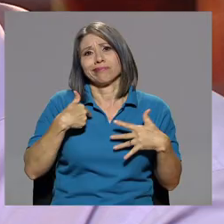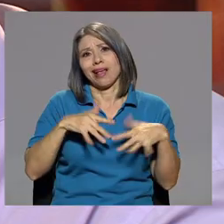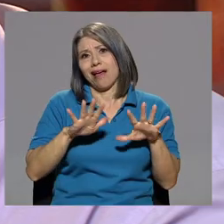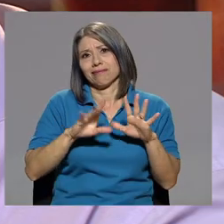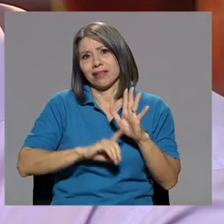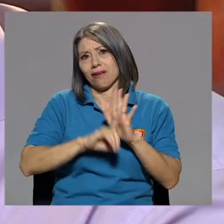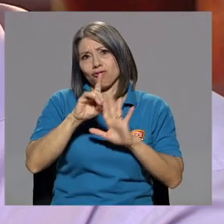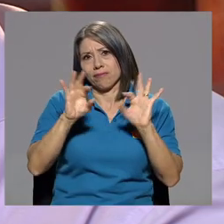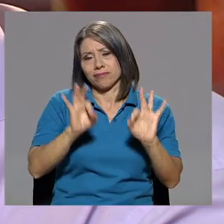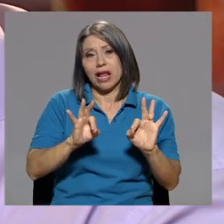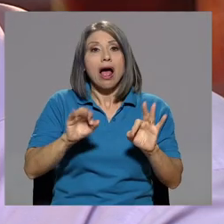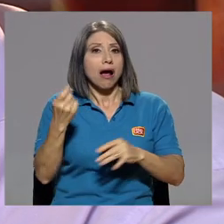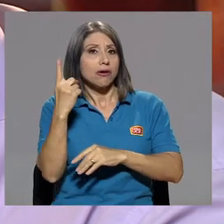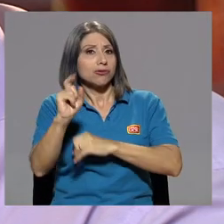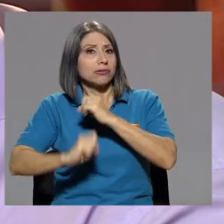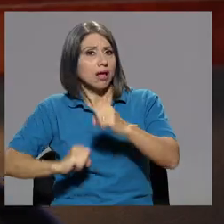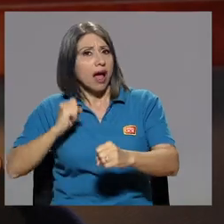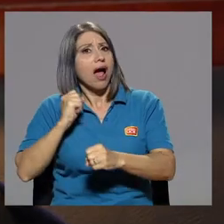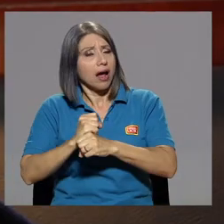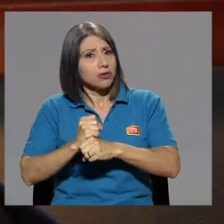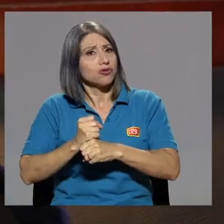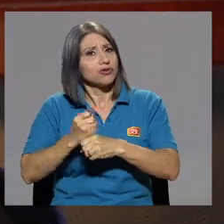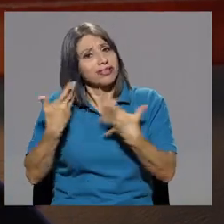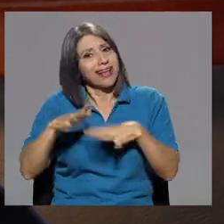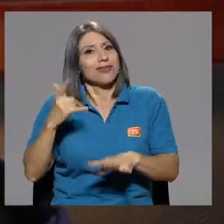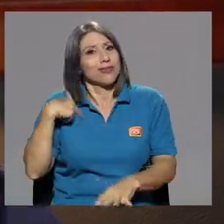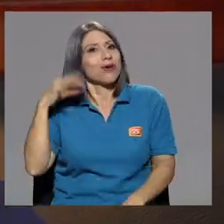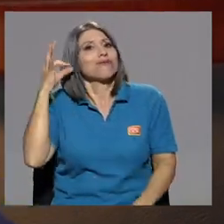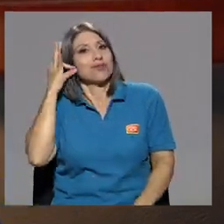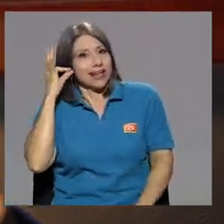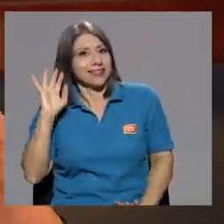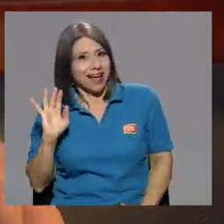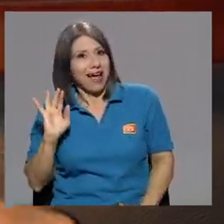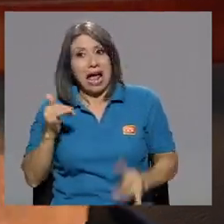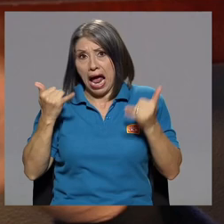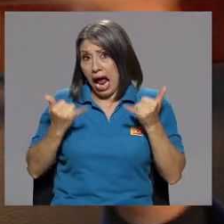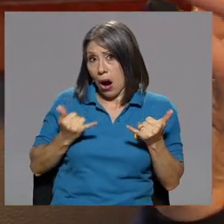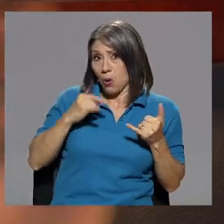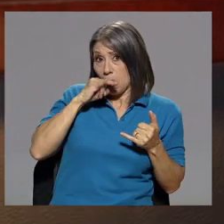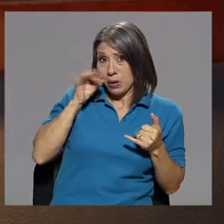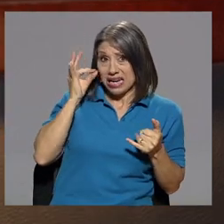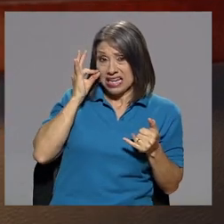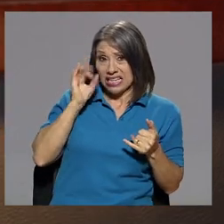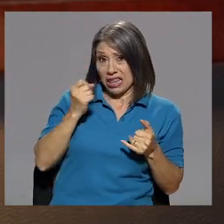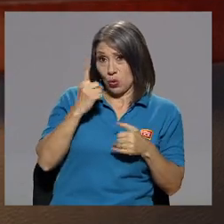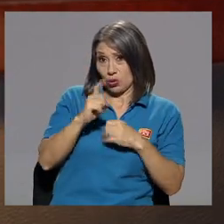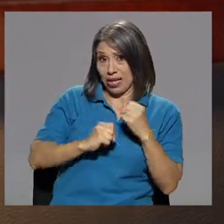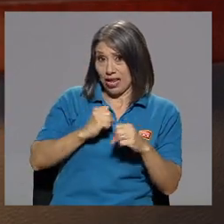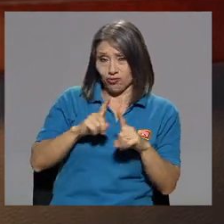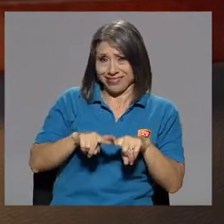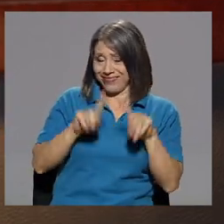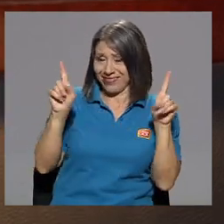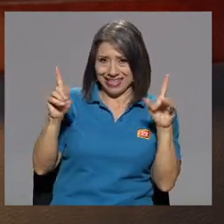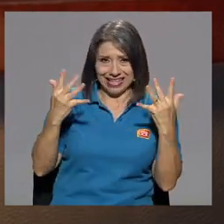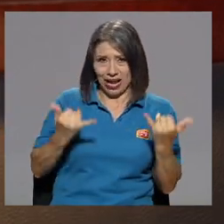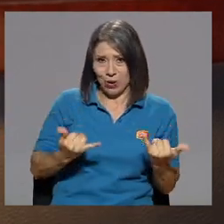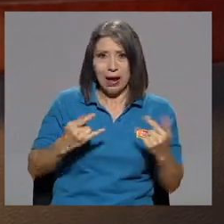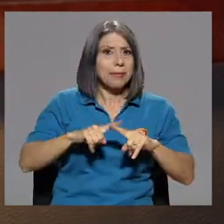¿Verdad? Ahora una chiquita de 11 años, bueno, porque ahora es diferente. Pero antes era